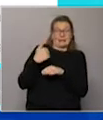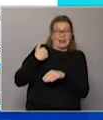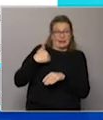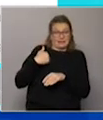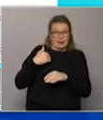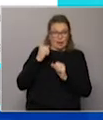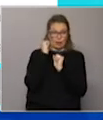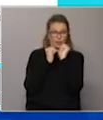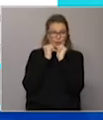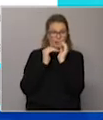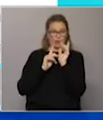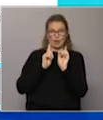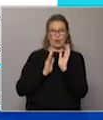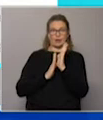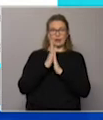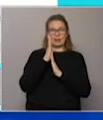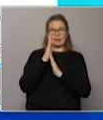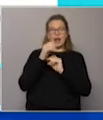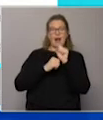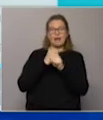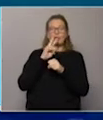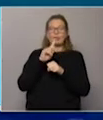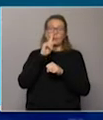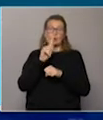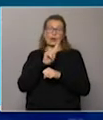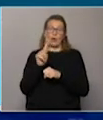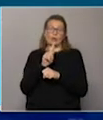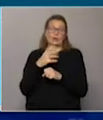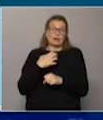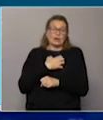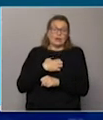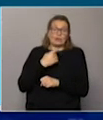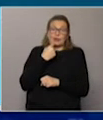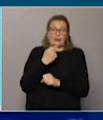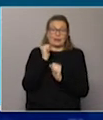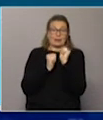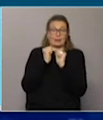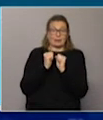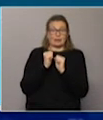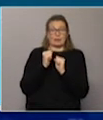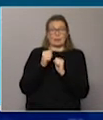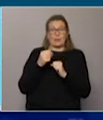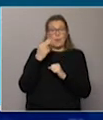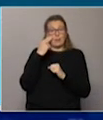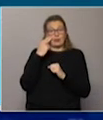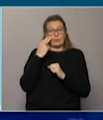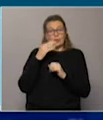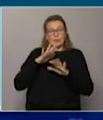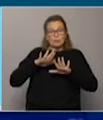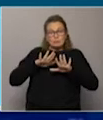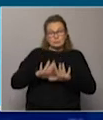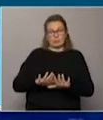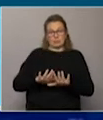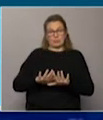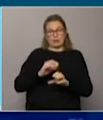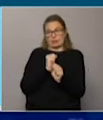no crece desde el año 2011. De hecho, sufre lo que en economía se llama estanflación, que no es otra cosa que un estancamiento